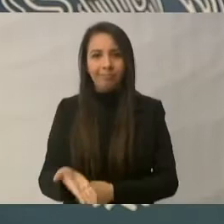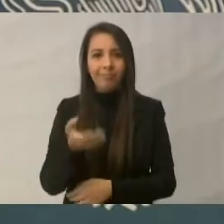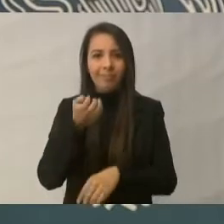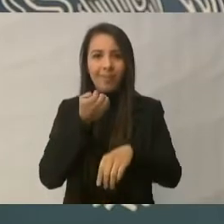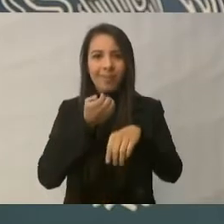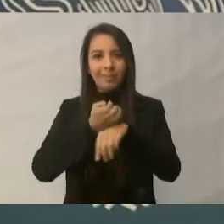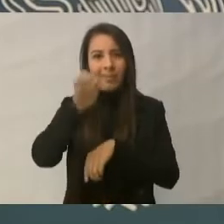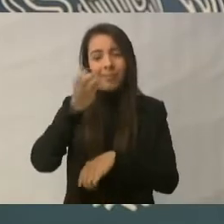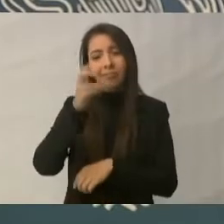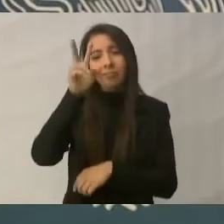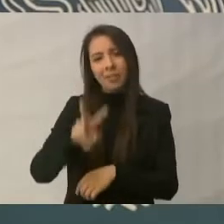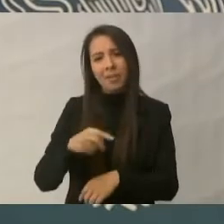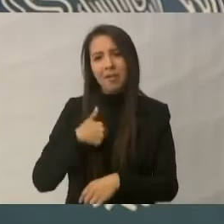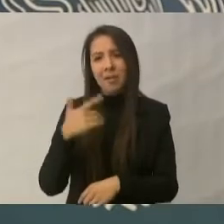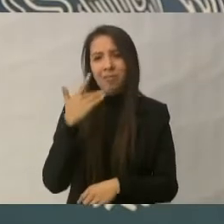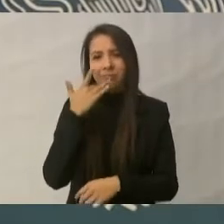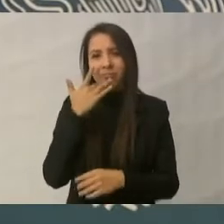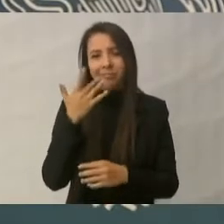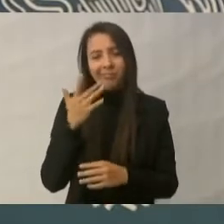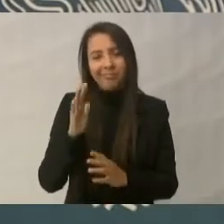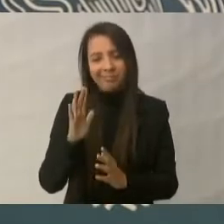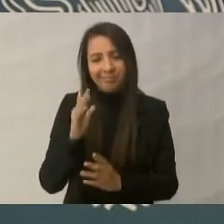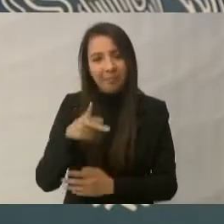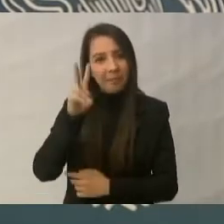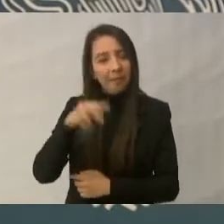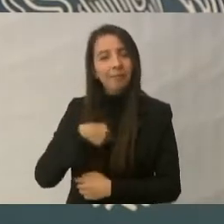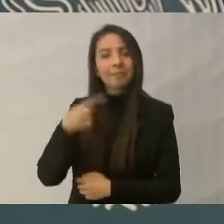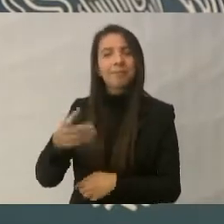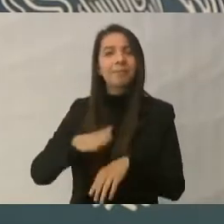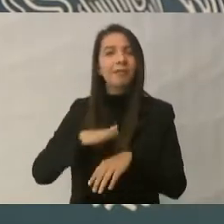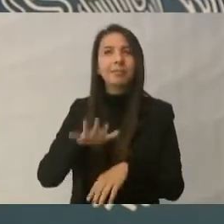vale presumir que más lo quiere en el país.